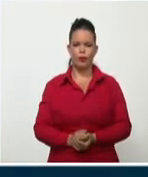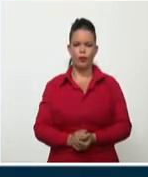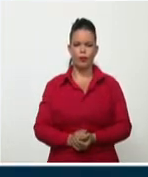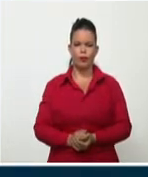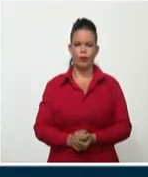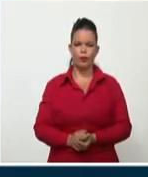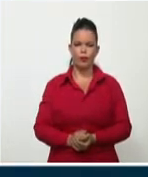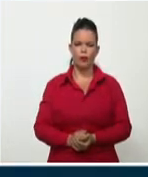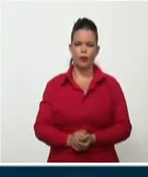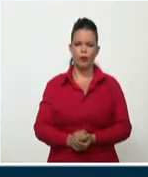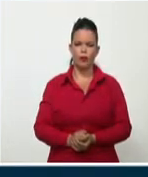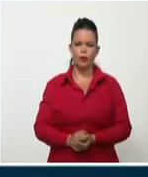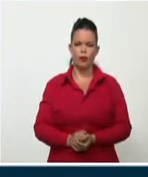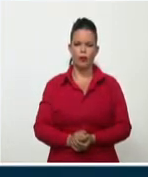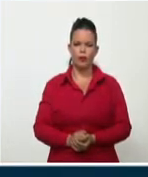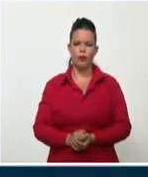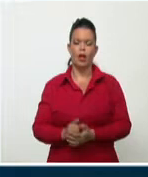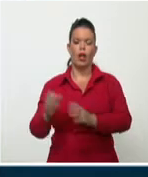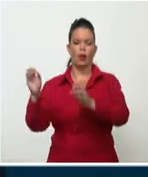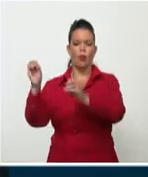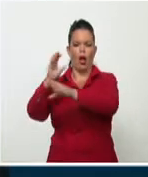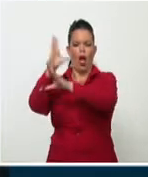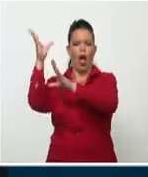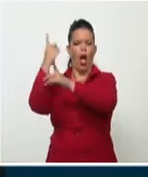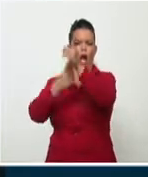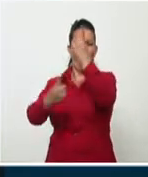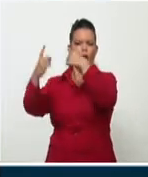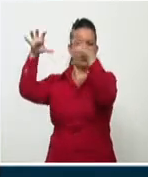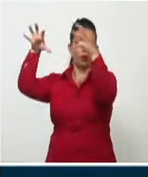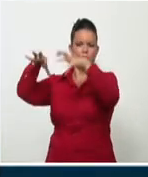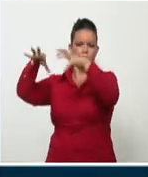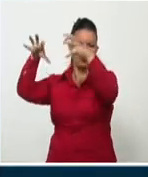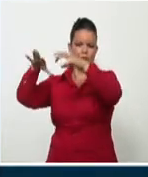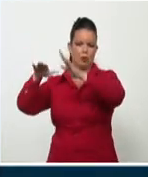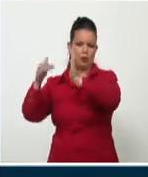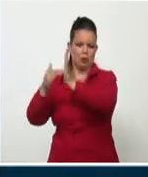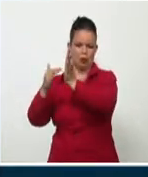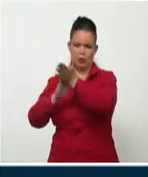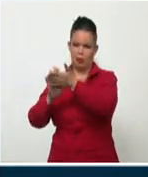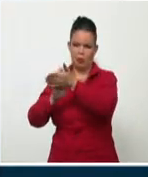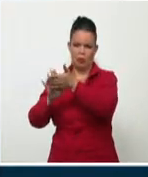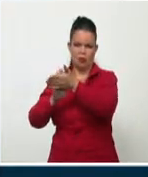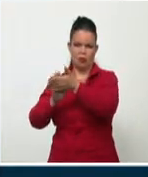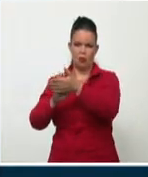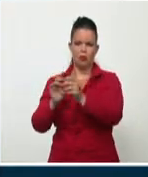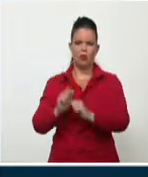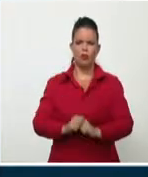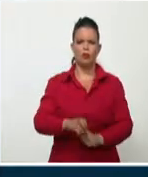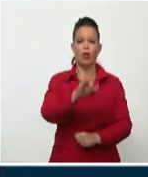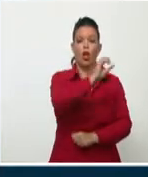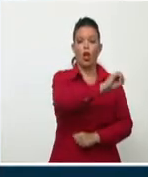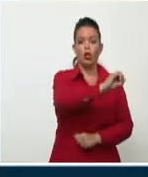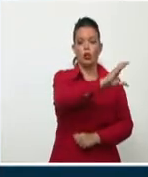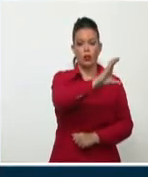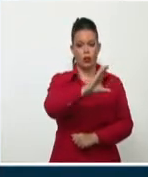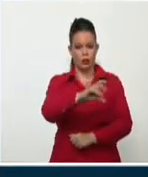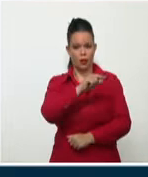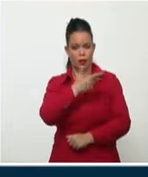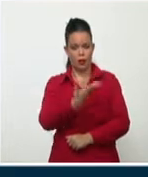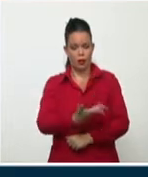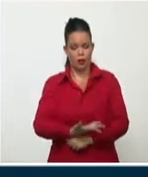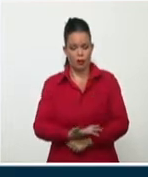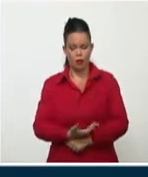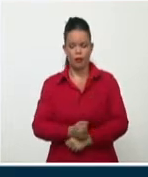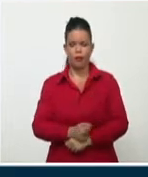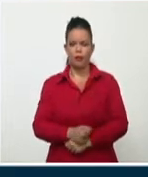durante la primera parte del día. En la tarde se incrementa la probabilidad de lluvias en gran parte del país, tendremos algunos chubascos y tormentas eléctricas en gran parte del territorio nacional,